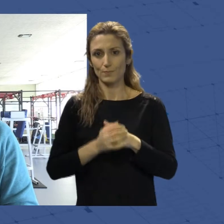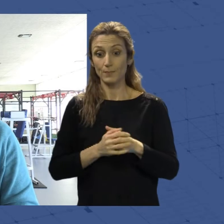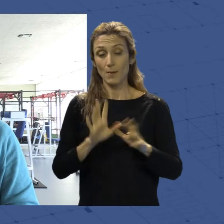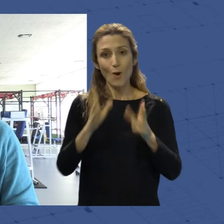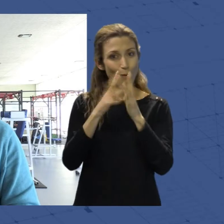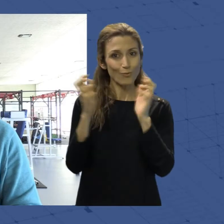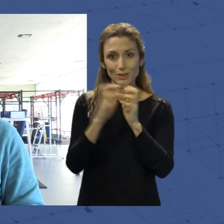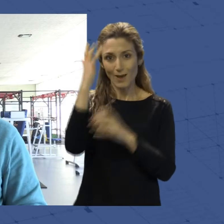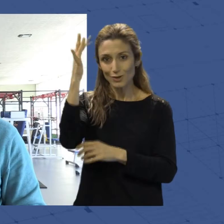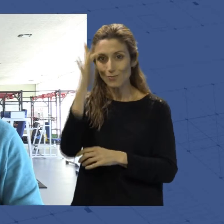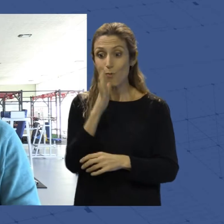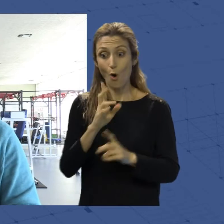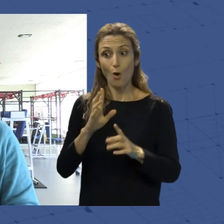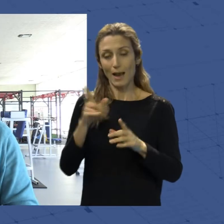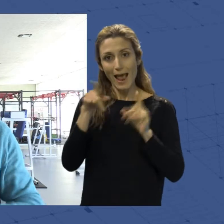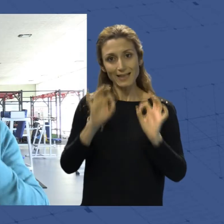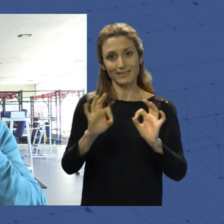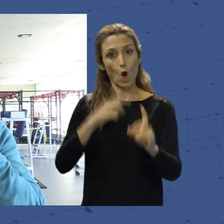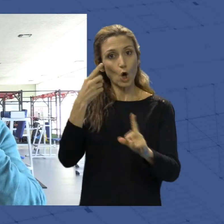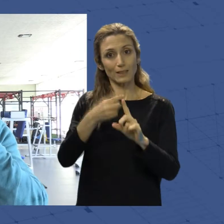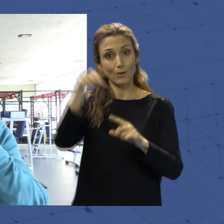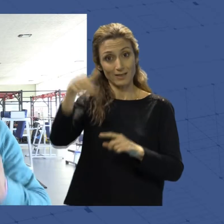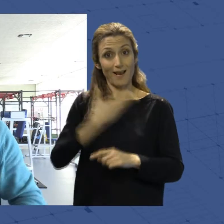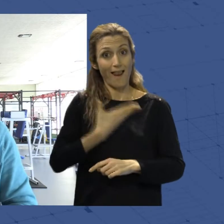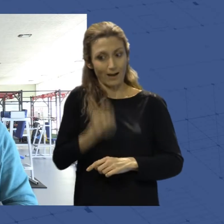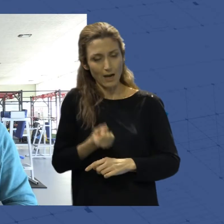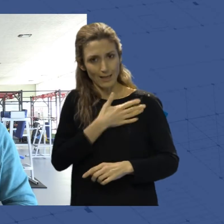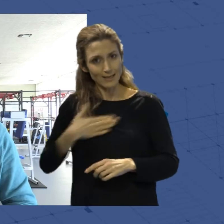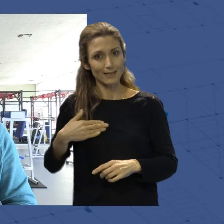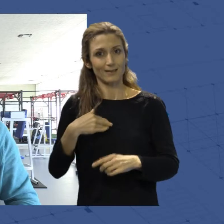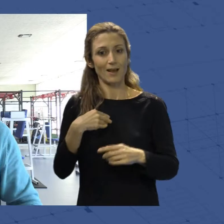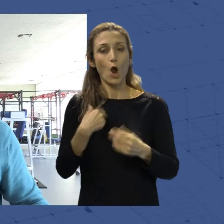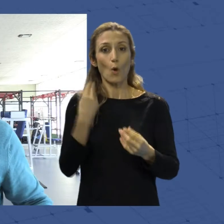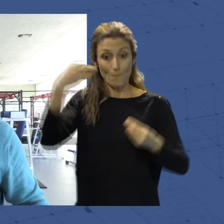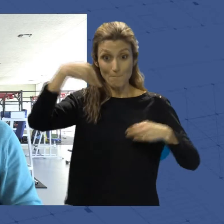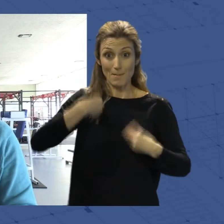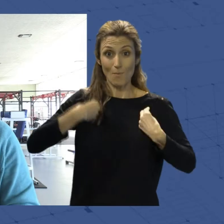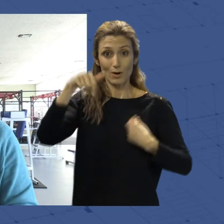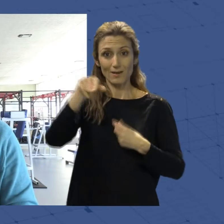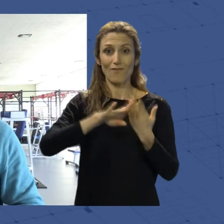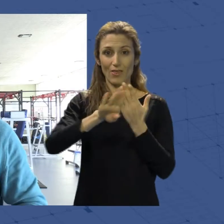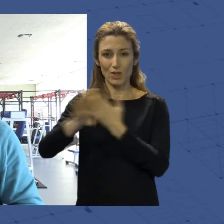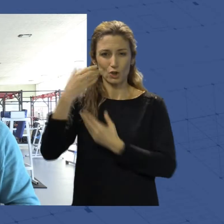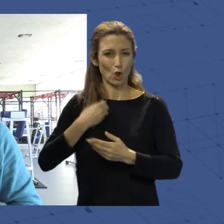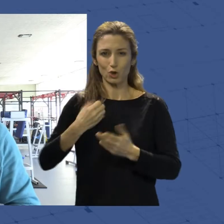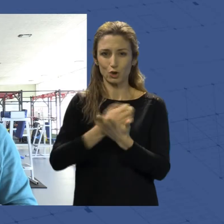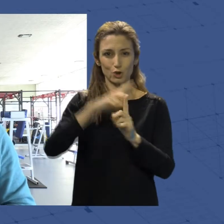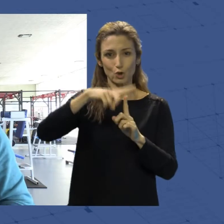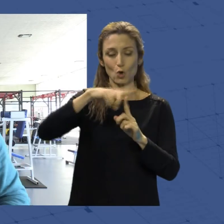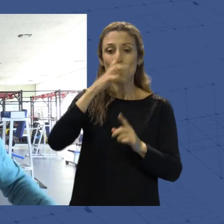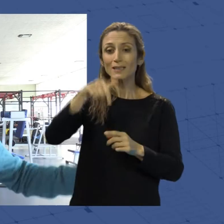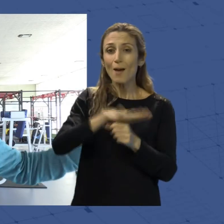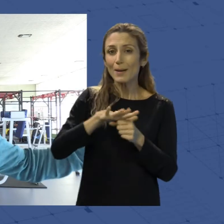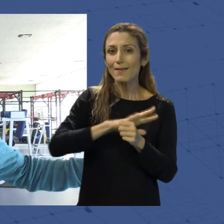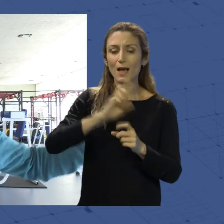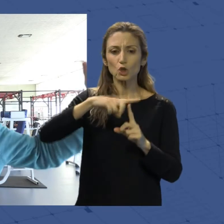era un objetivo que se había marcado el alcalde con los vecinos del Toyo y vamos a prestar un servicio, no solo a esta barriada del